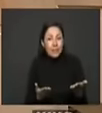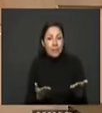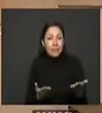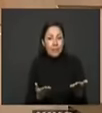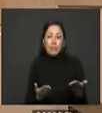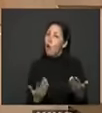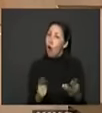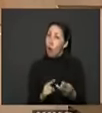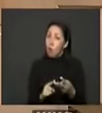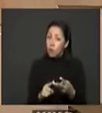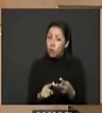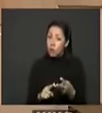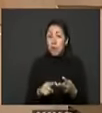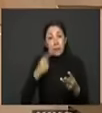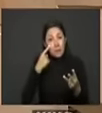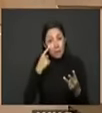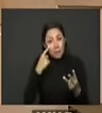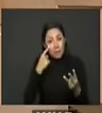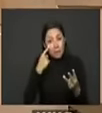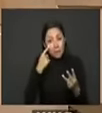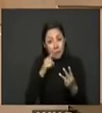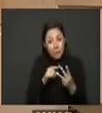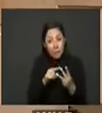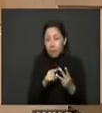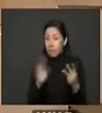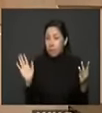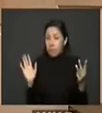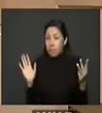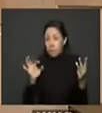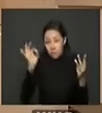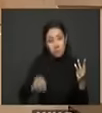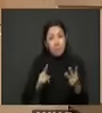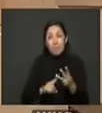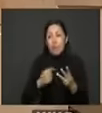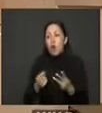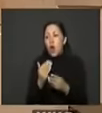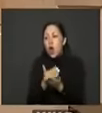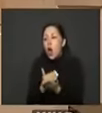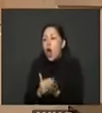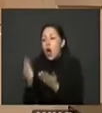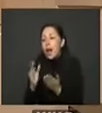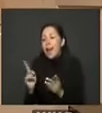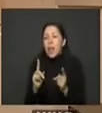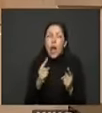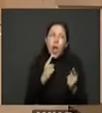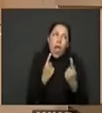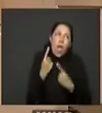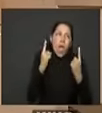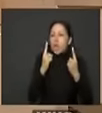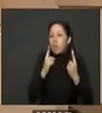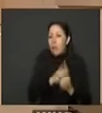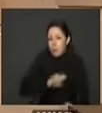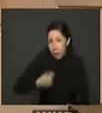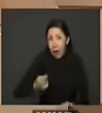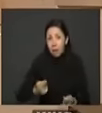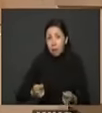entonces iba en orden el IGAC debe pagar 100% sin cuentos el catastro